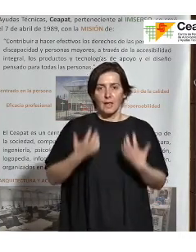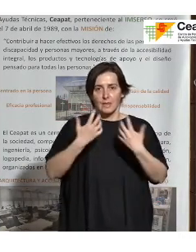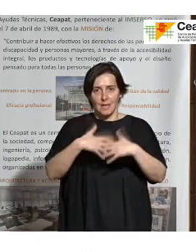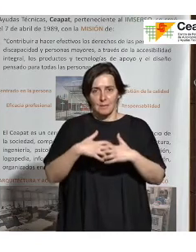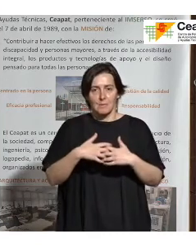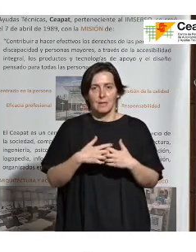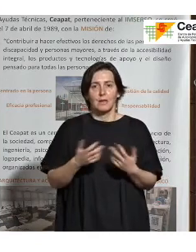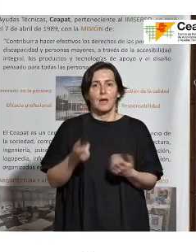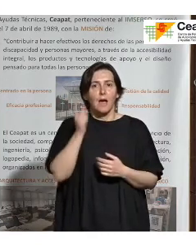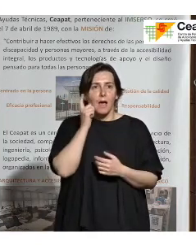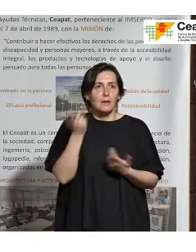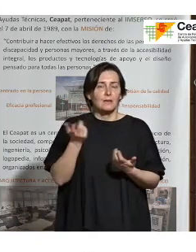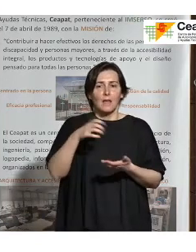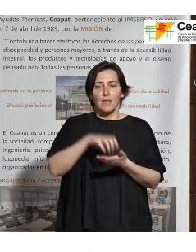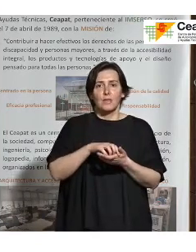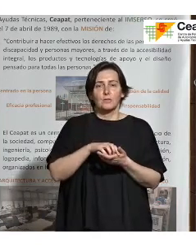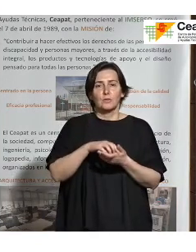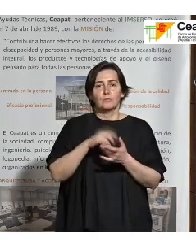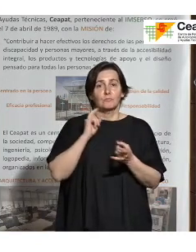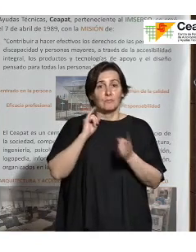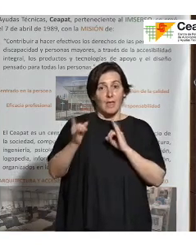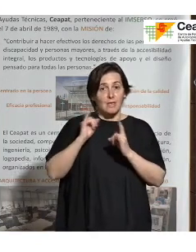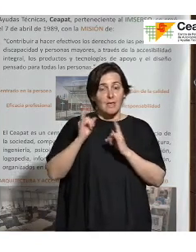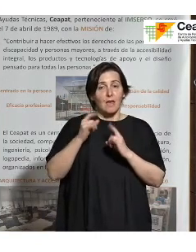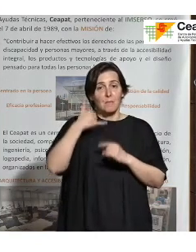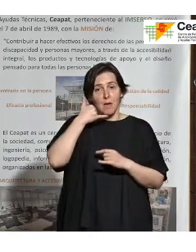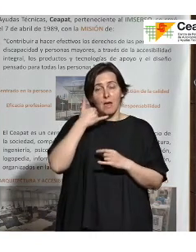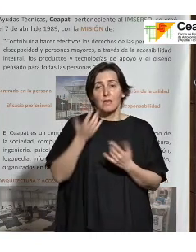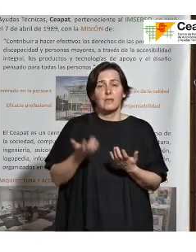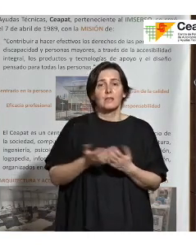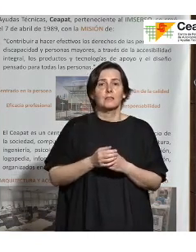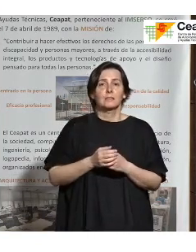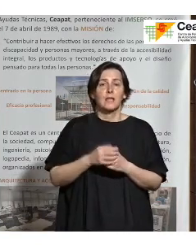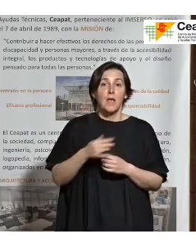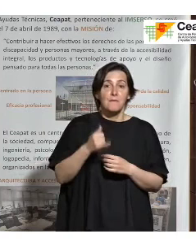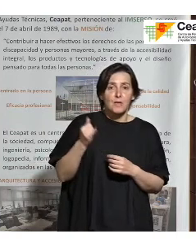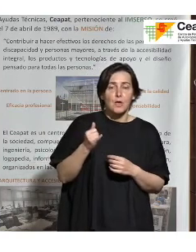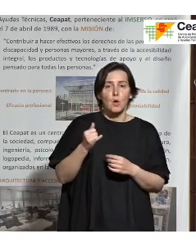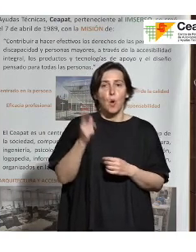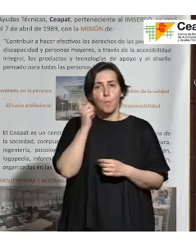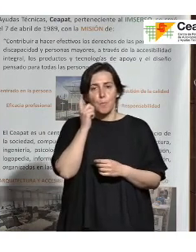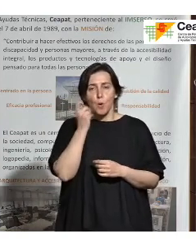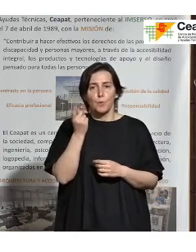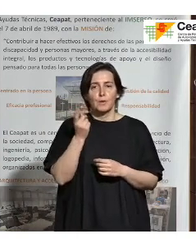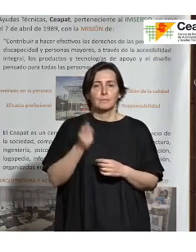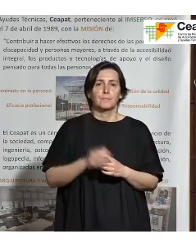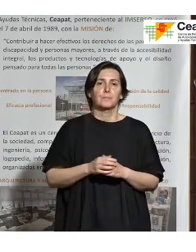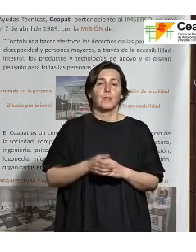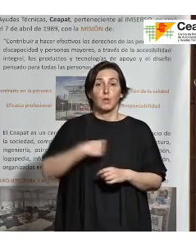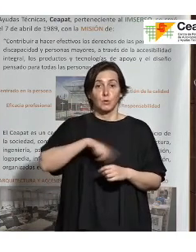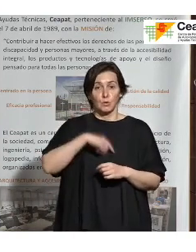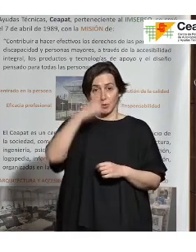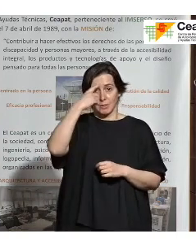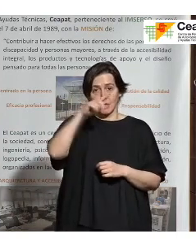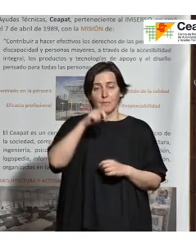en el centro de llamadas, si es fija o móvil, lo que sí sabemos desde el punto de vista del CEAPAD,